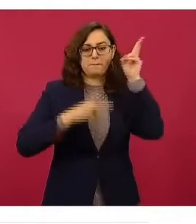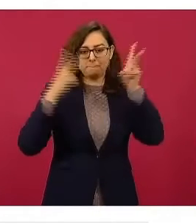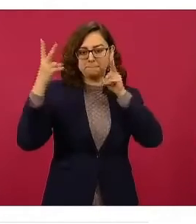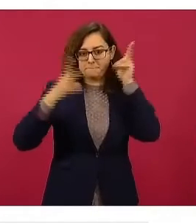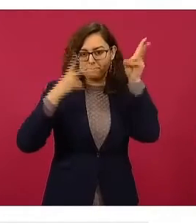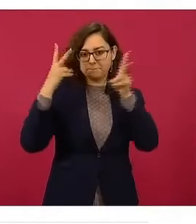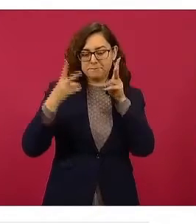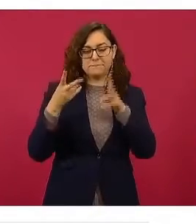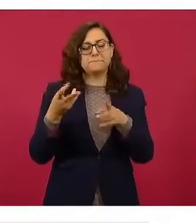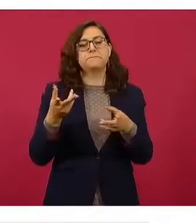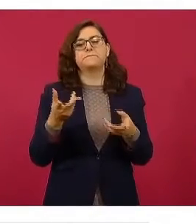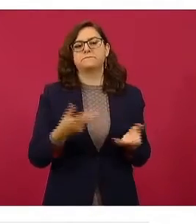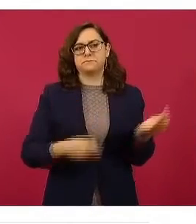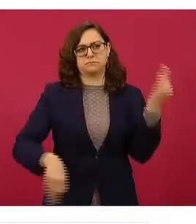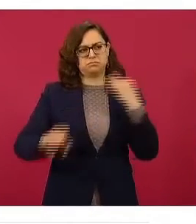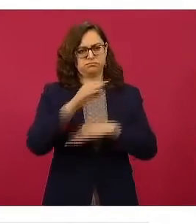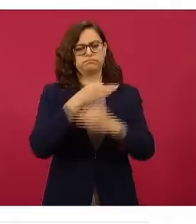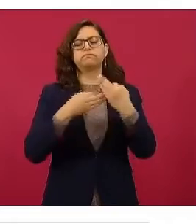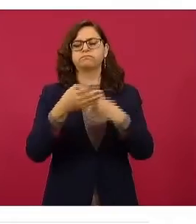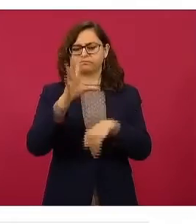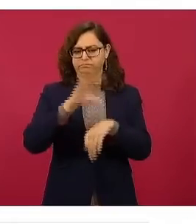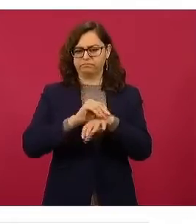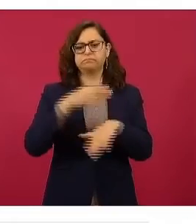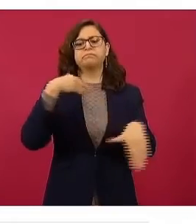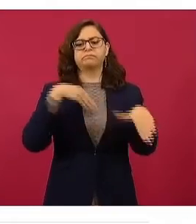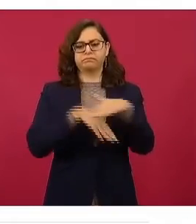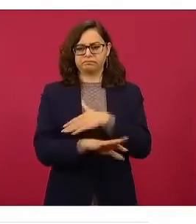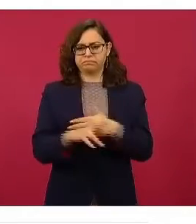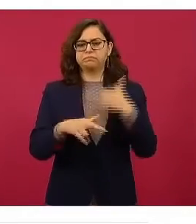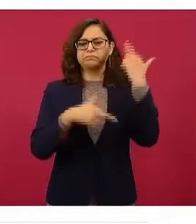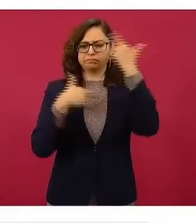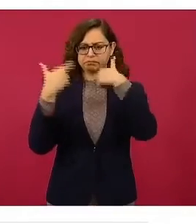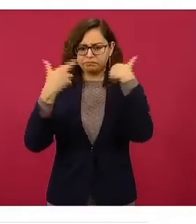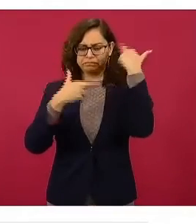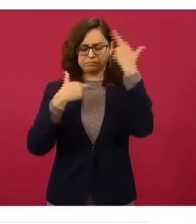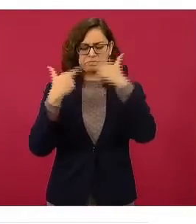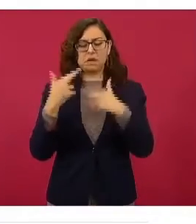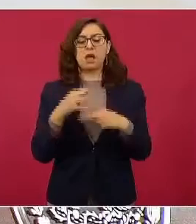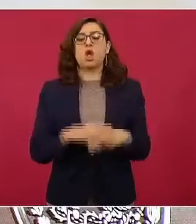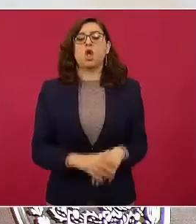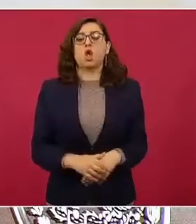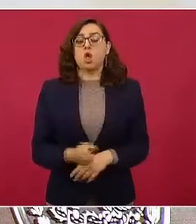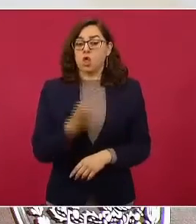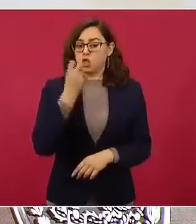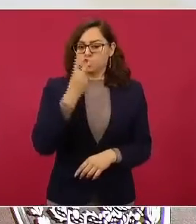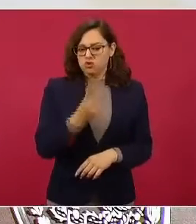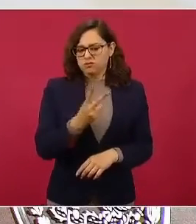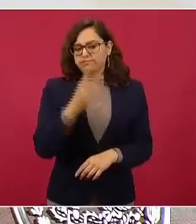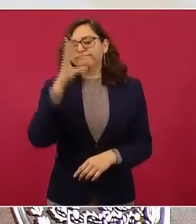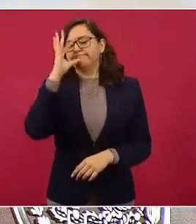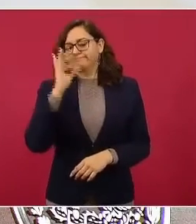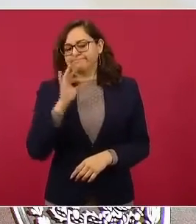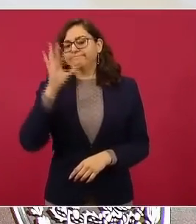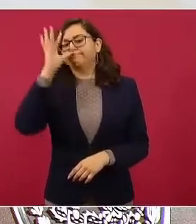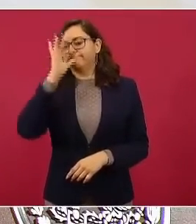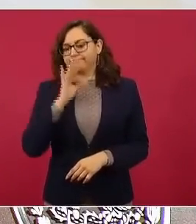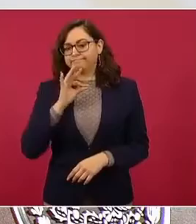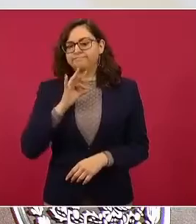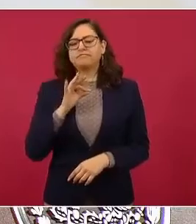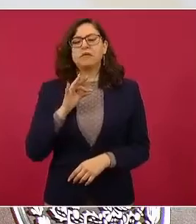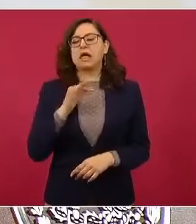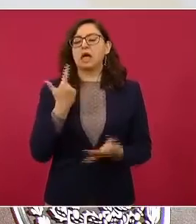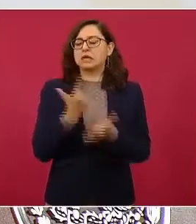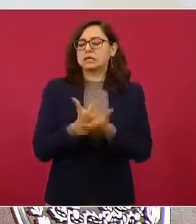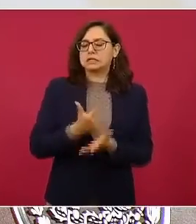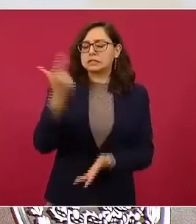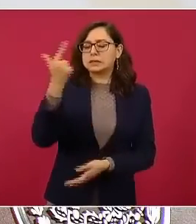verificaciones, todos se dejaron verificar. Hubo dos que tuvieron anomalías, pero normales,